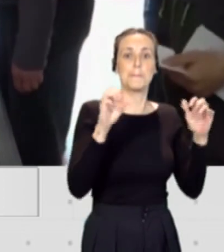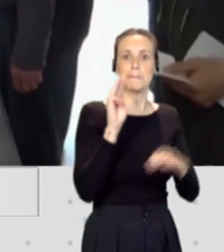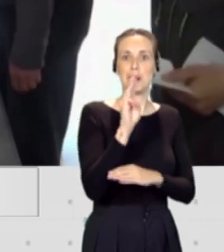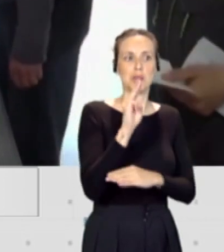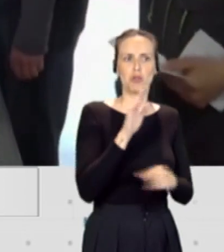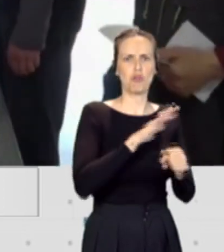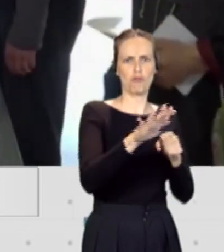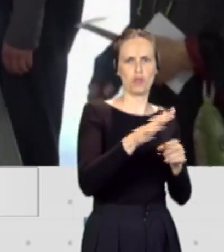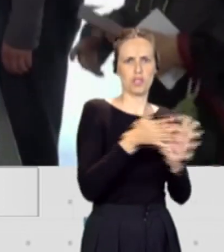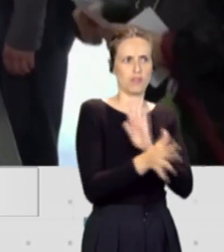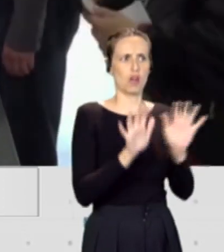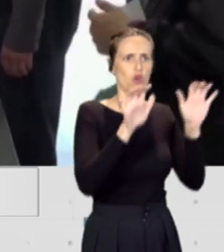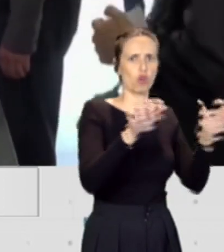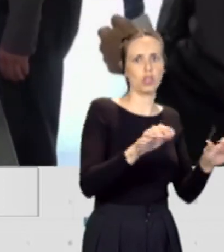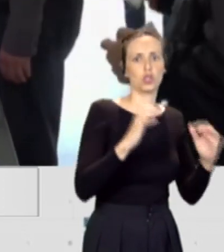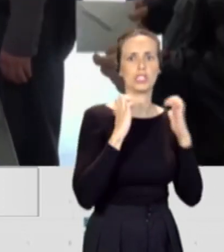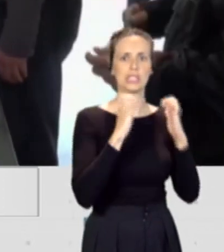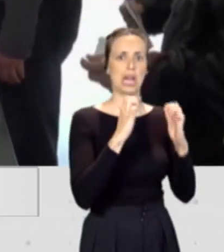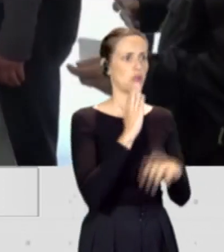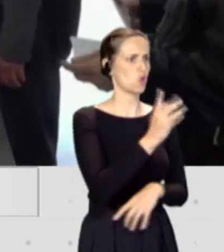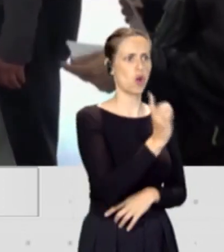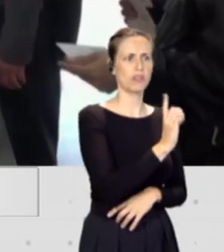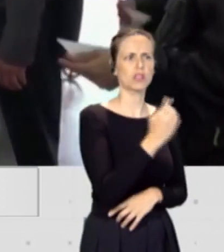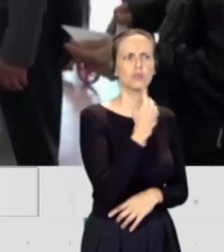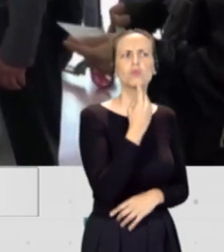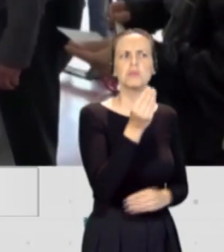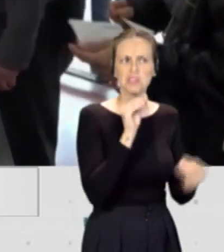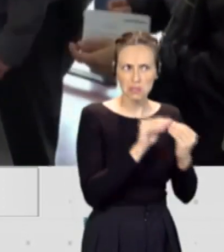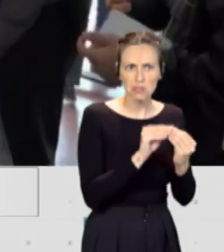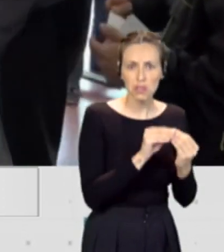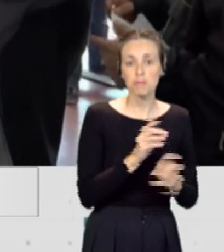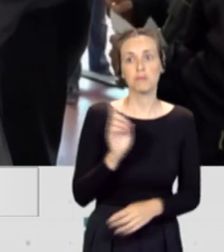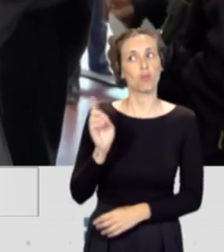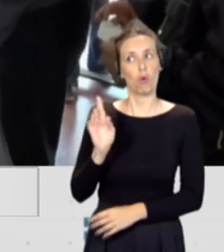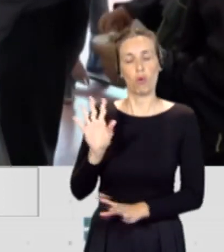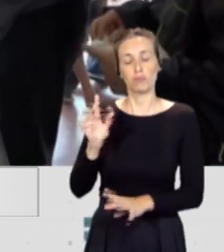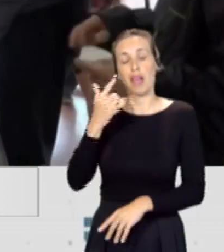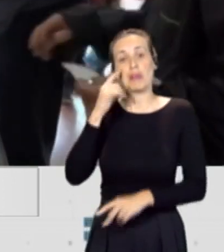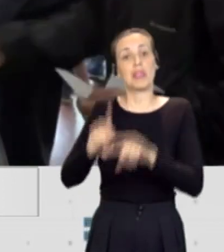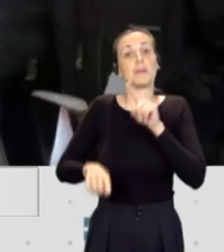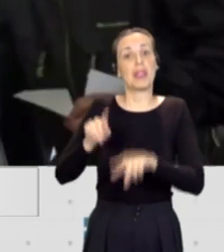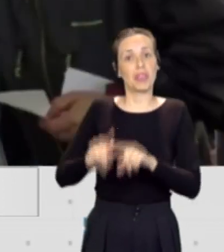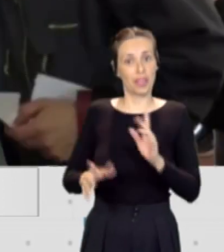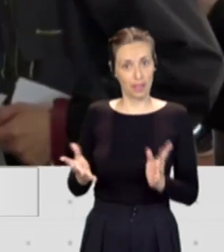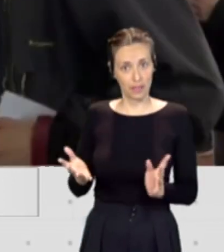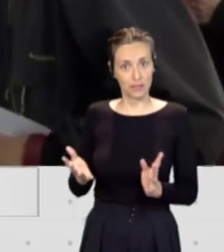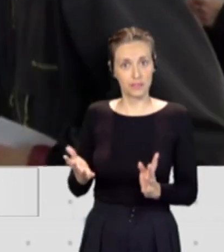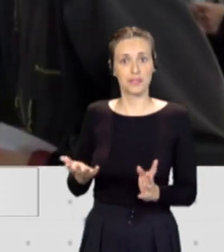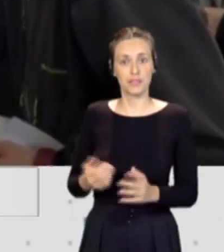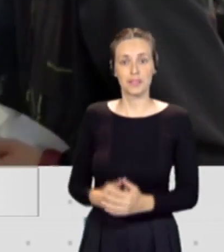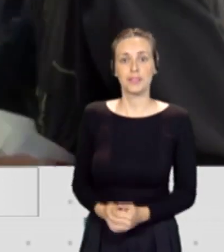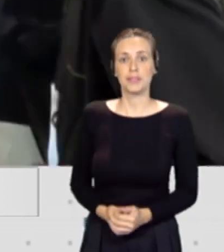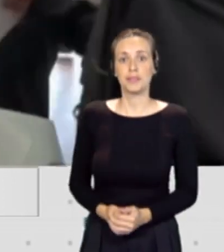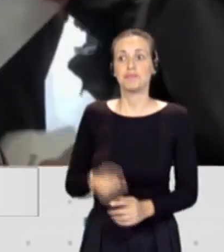Congreso y en el Senado. ¿Tú crees lo mismo? No, yo no creo que lo mismo porque esto está por ver en base a lo que se le ofrezca